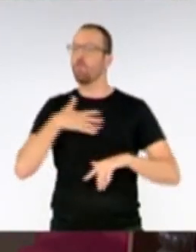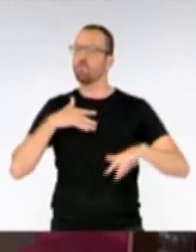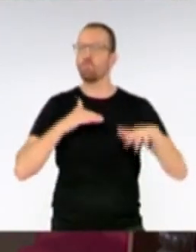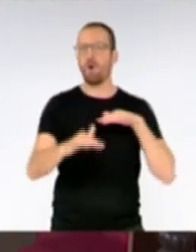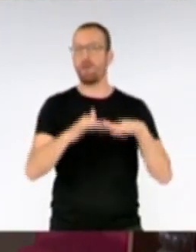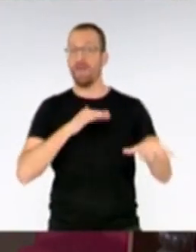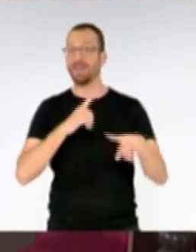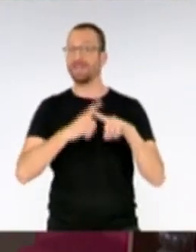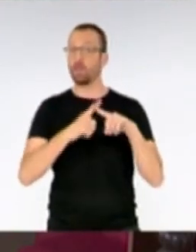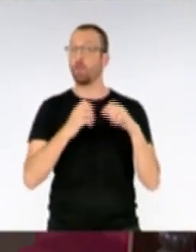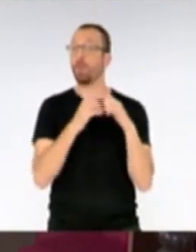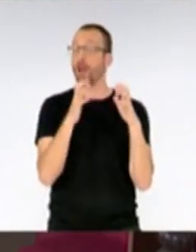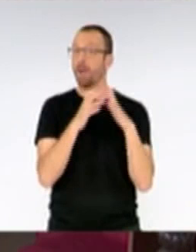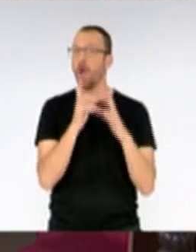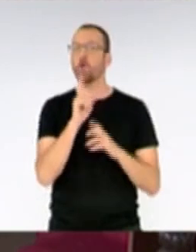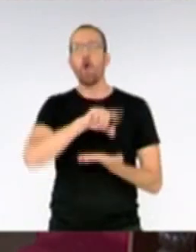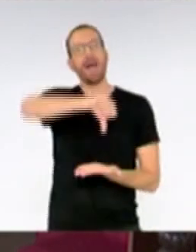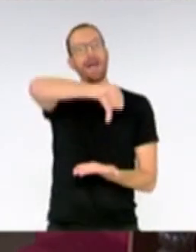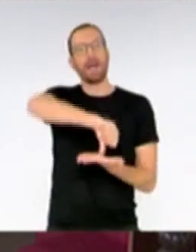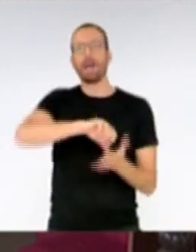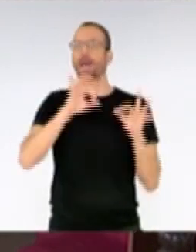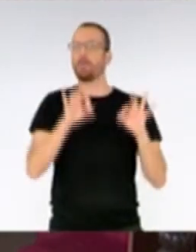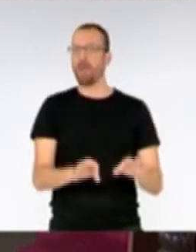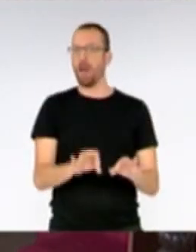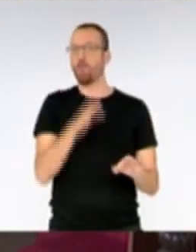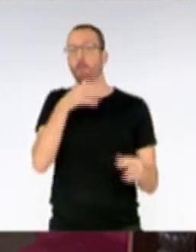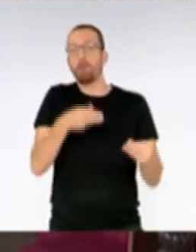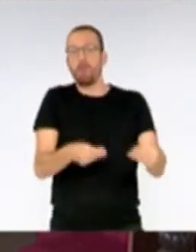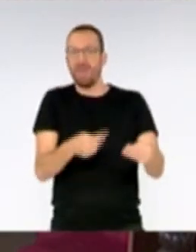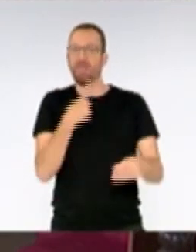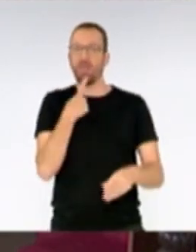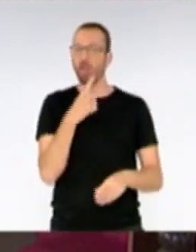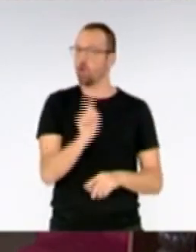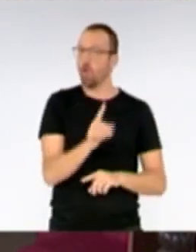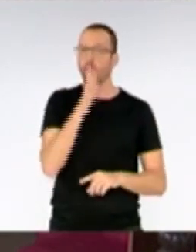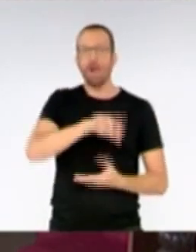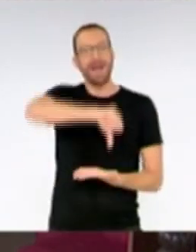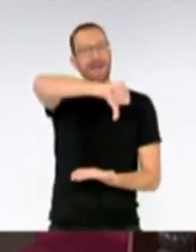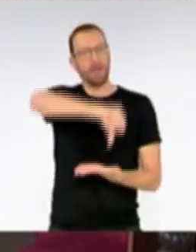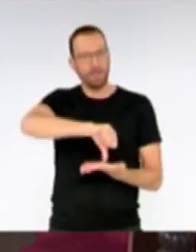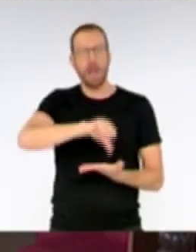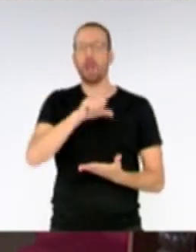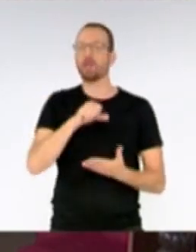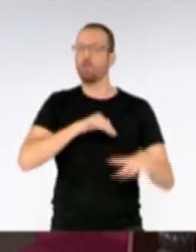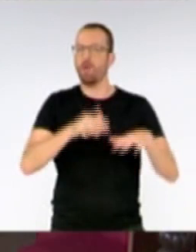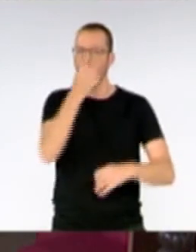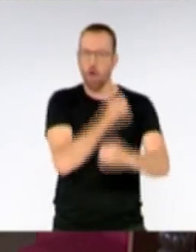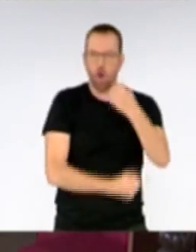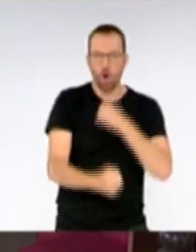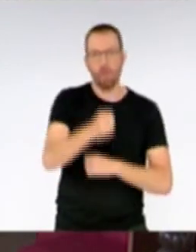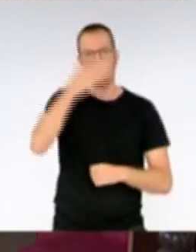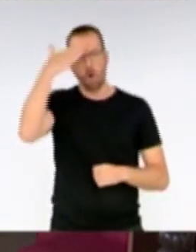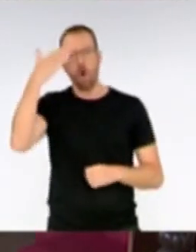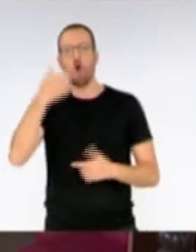para que Santa Cruz de la Palma no solo sea capital porque así lo pone un papel, sino porque seamos capital en lo económico, lo comercial, en lo